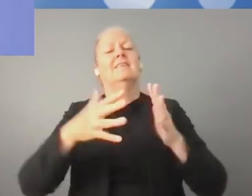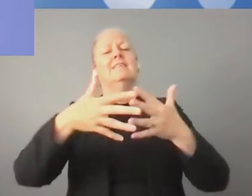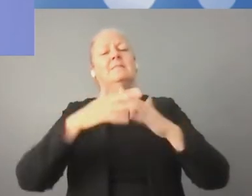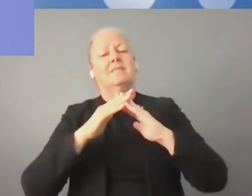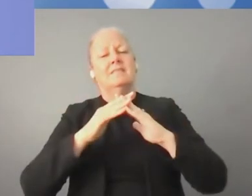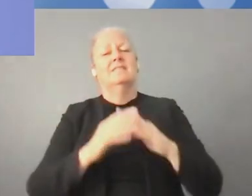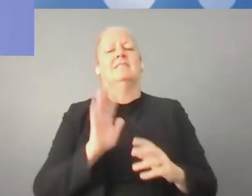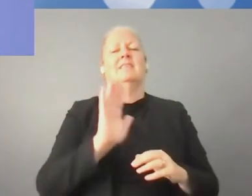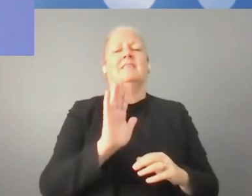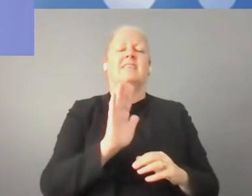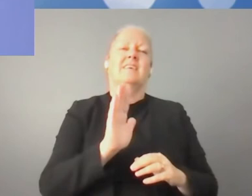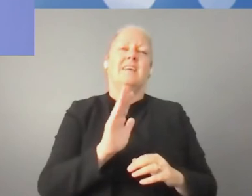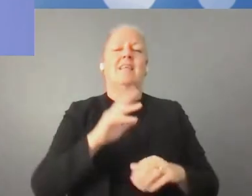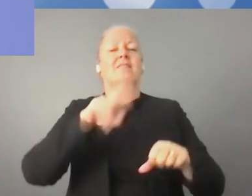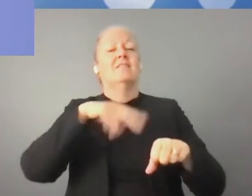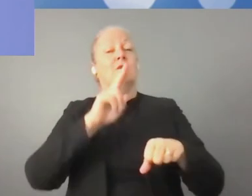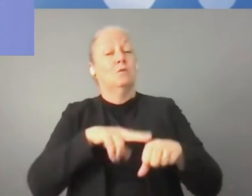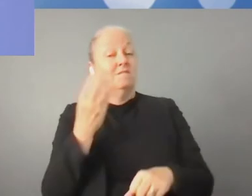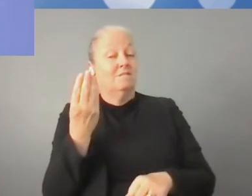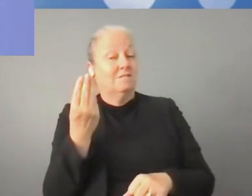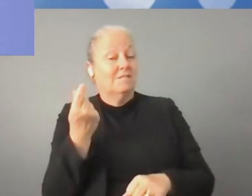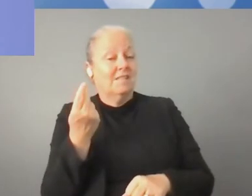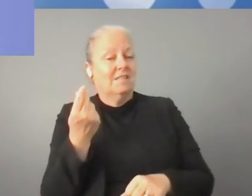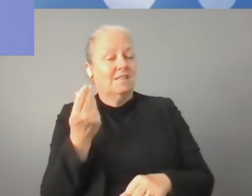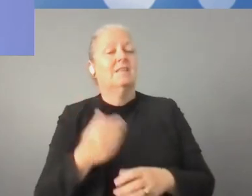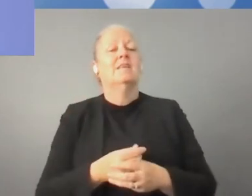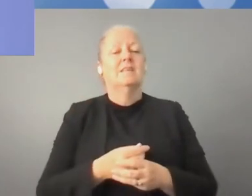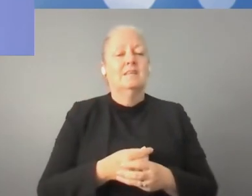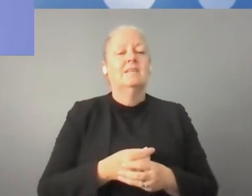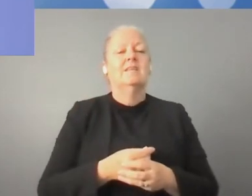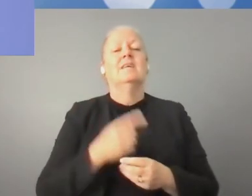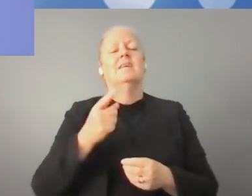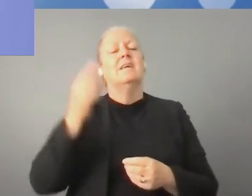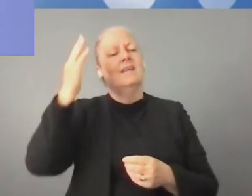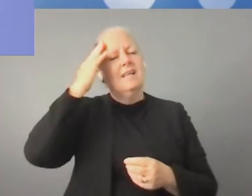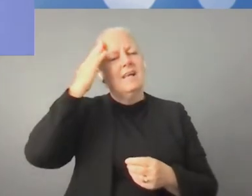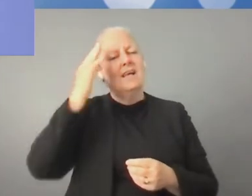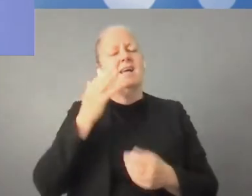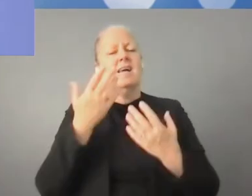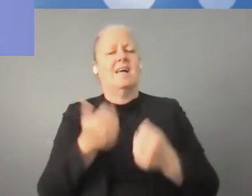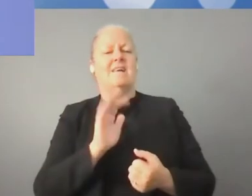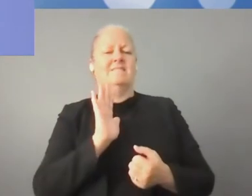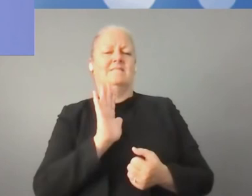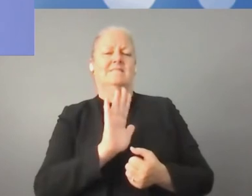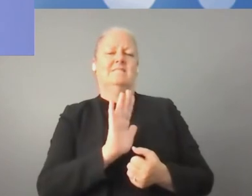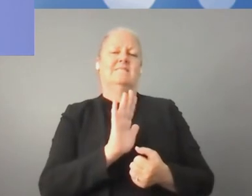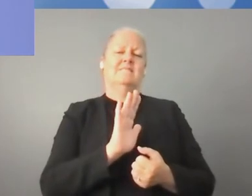implementó el Fondo Nacional de Innovación,